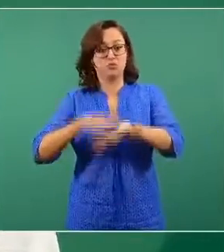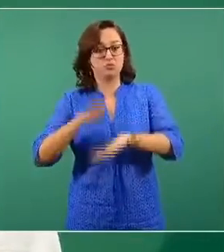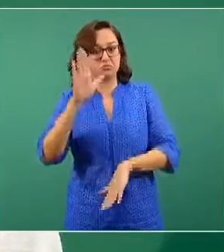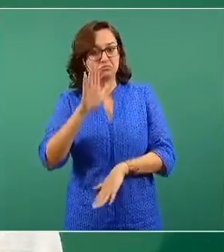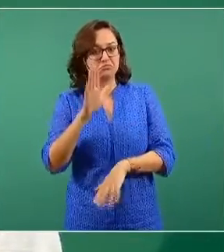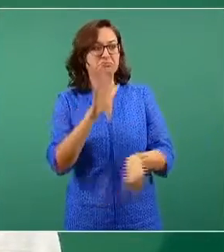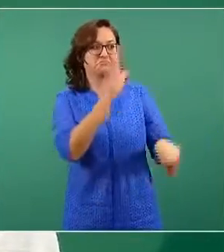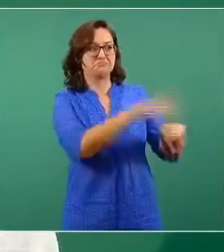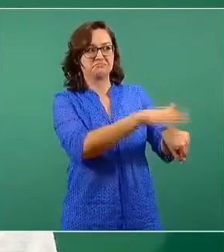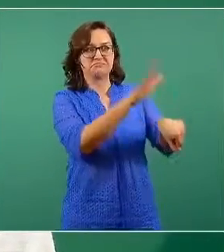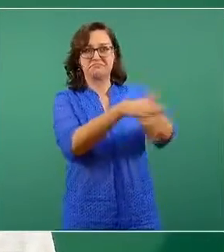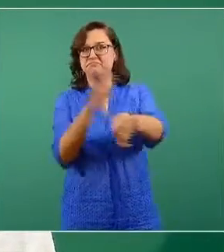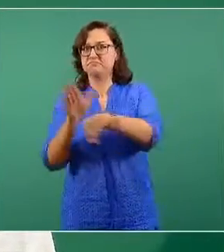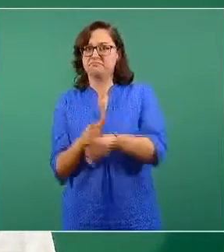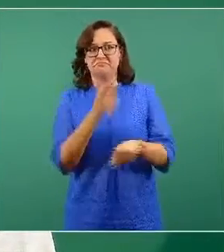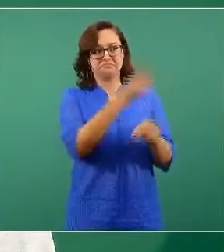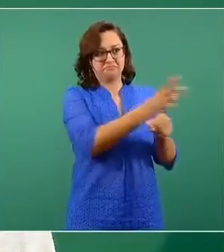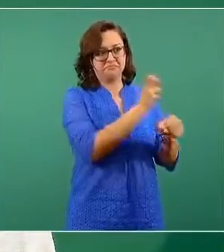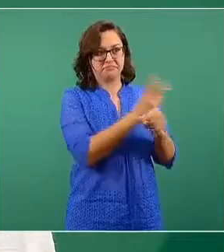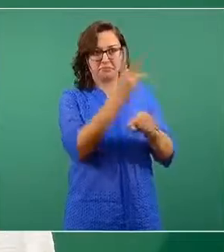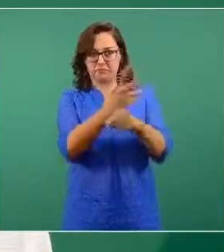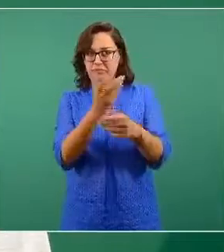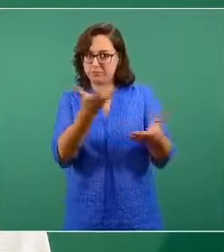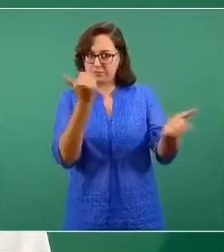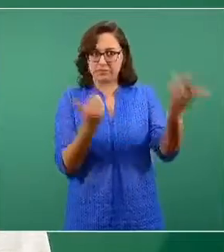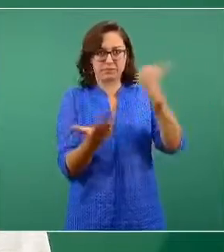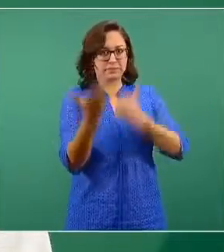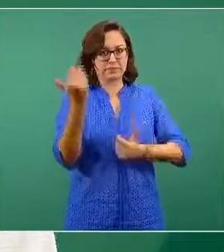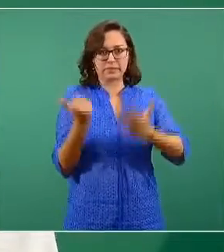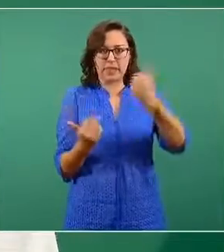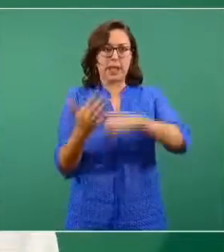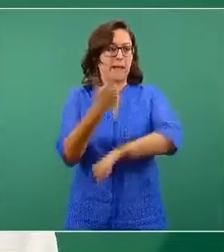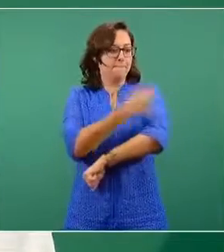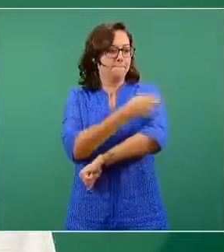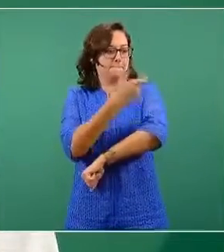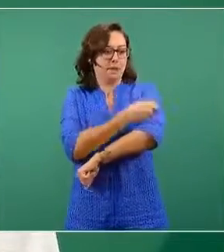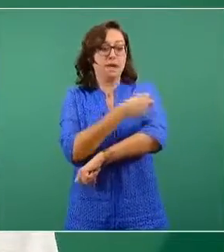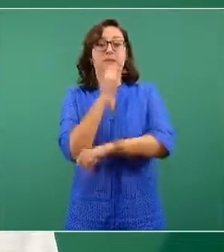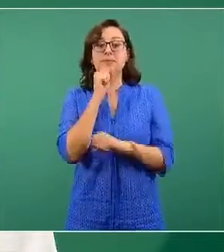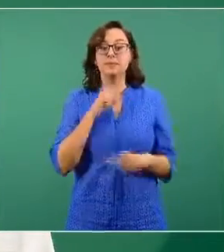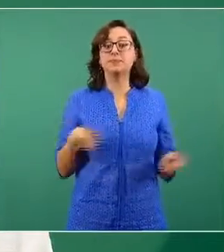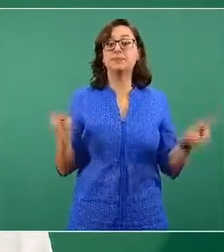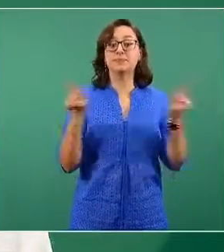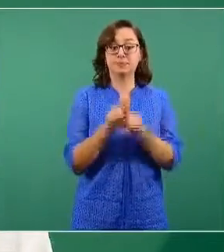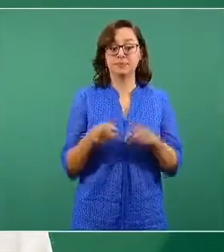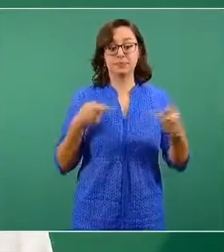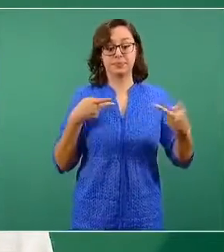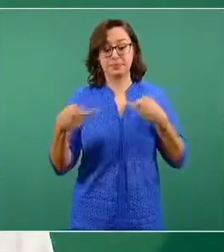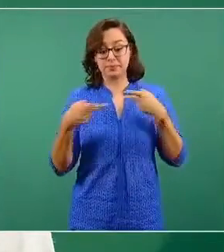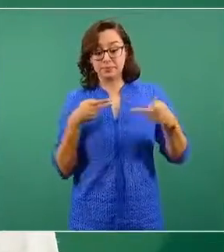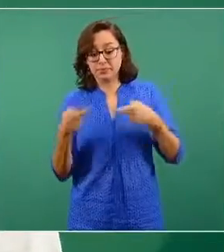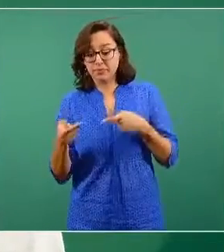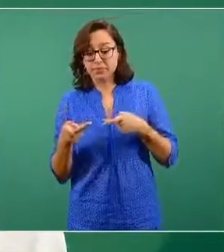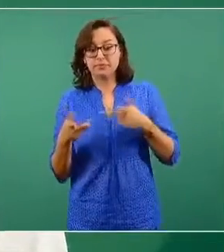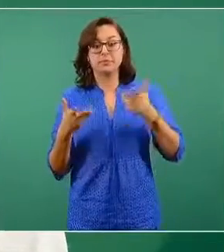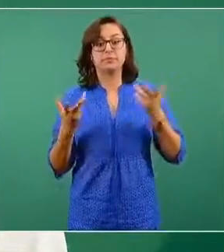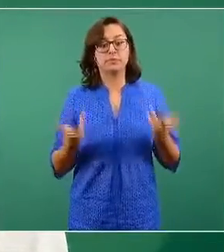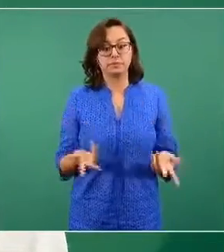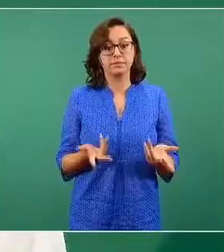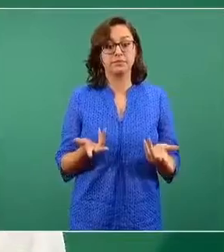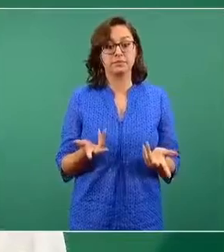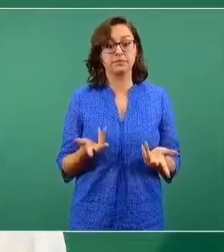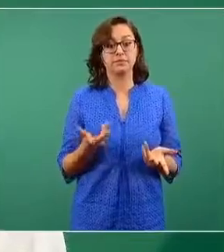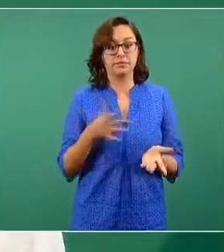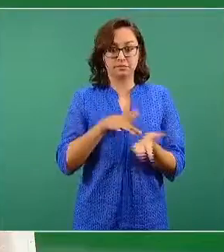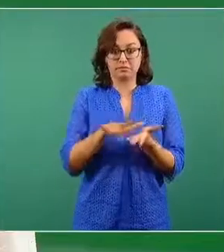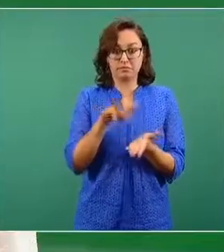años. Se le puede convocar, de acuerdo al diseño del operativo local, a que participe